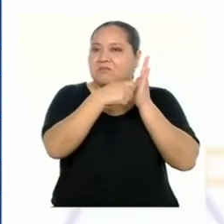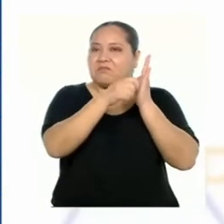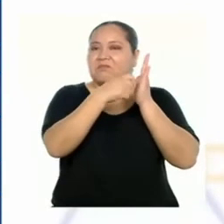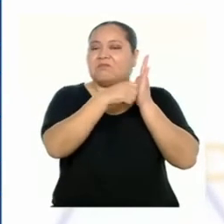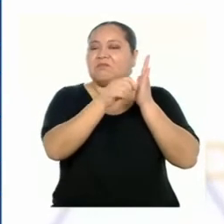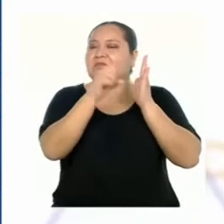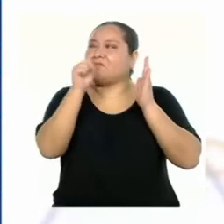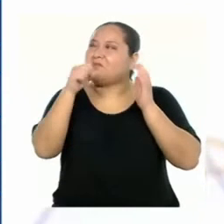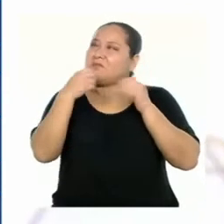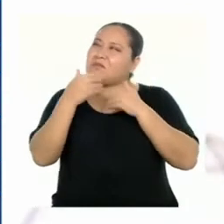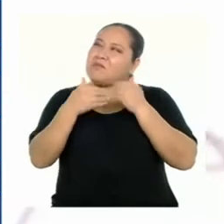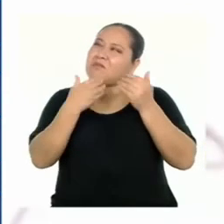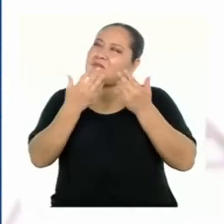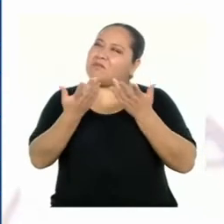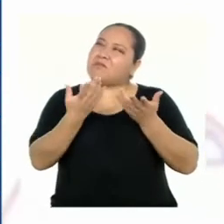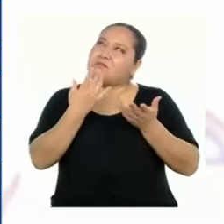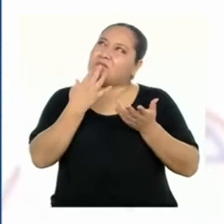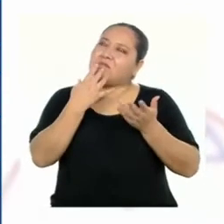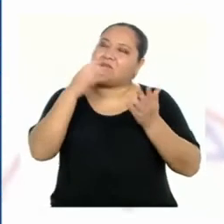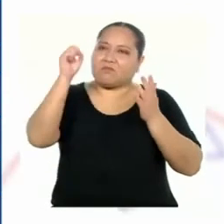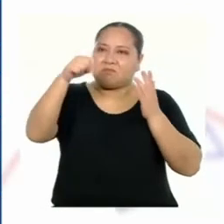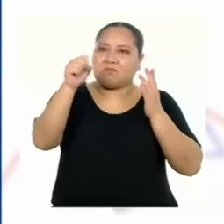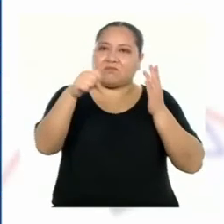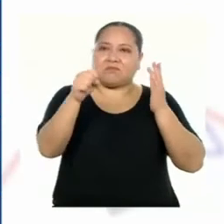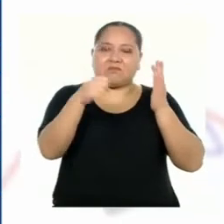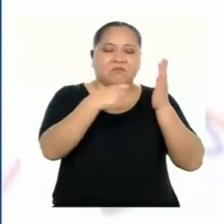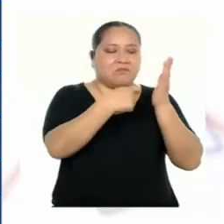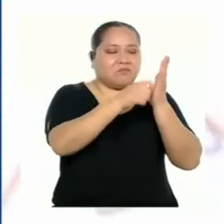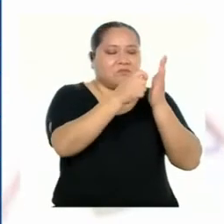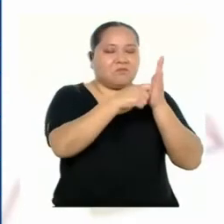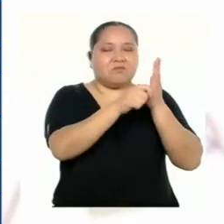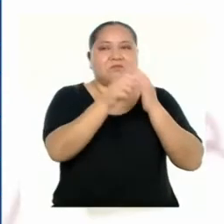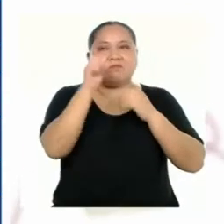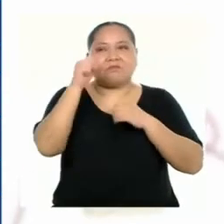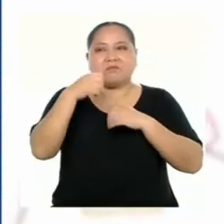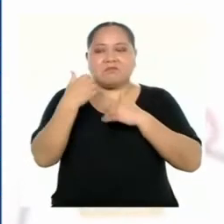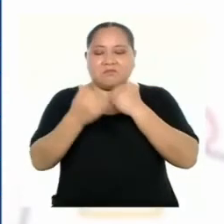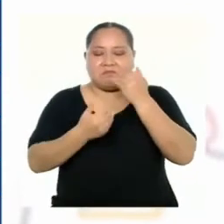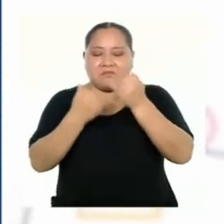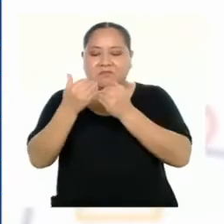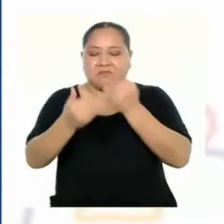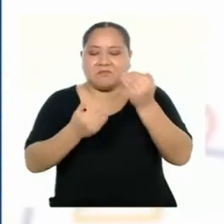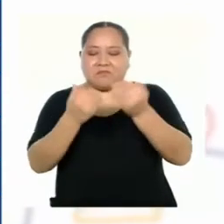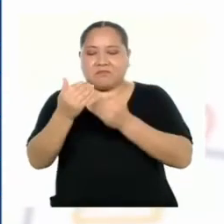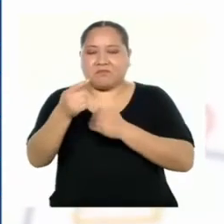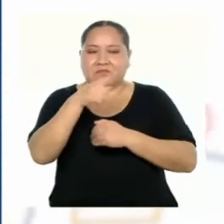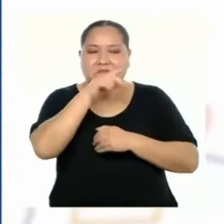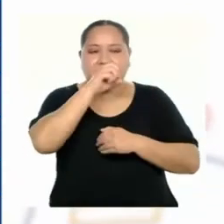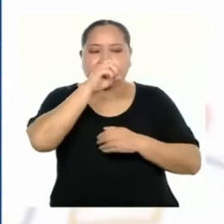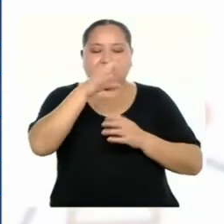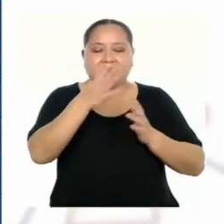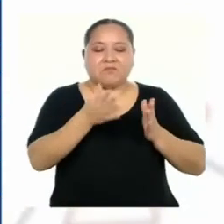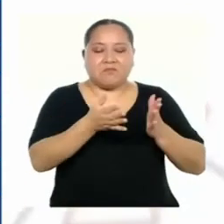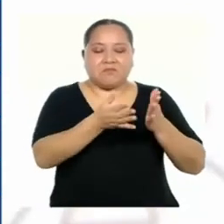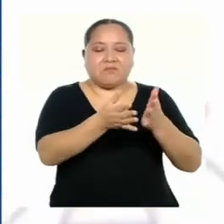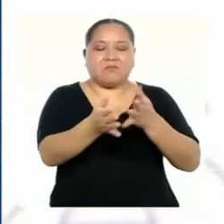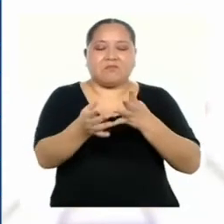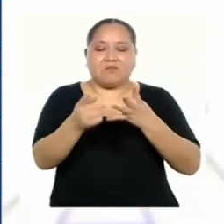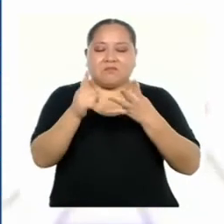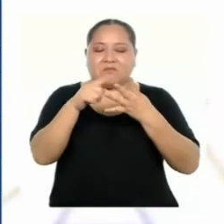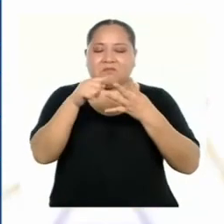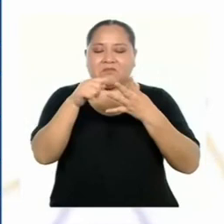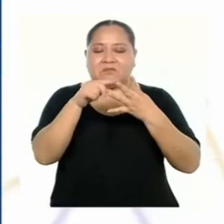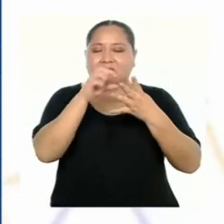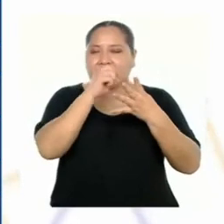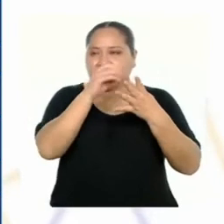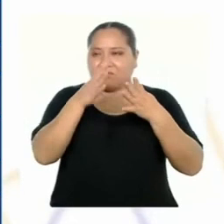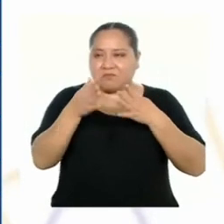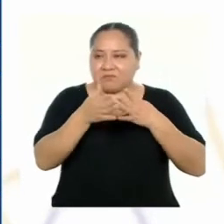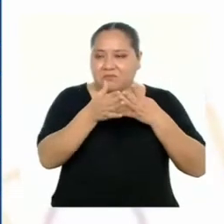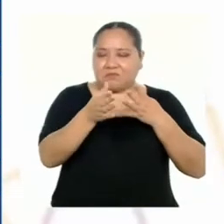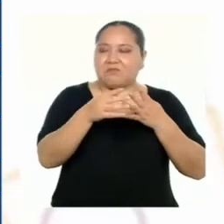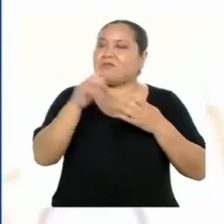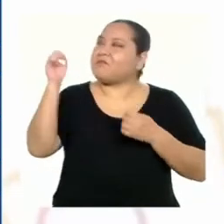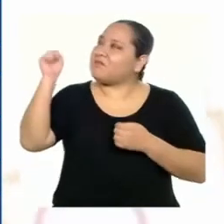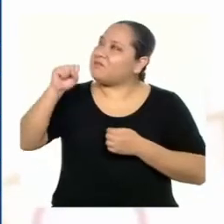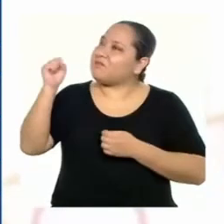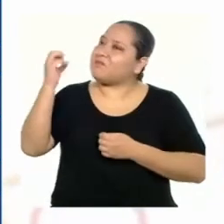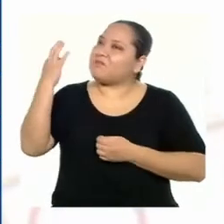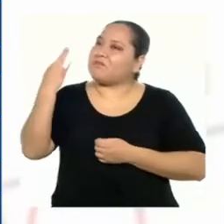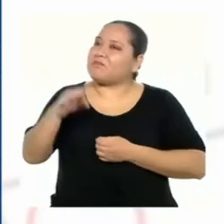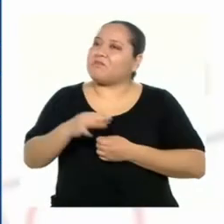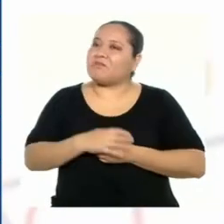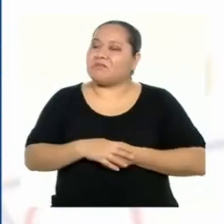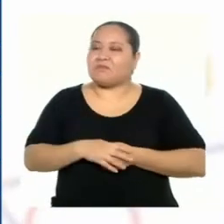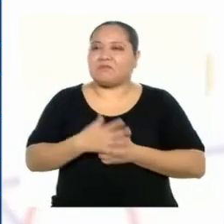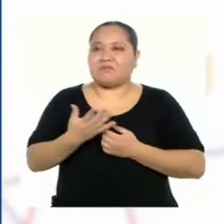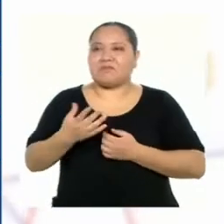planificados... Sí, Jonathan. Seguimos la ruta planteada en la fase anterior. Tiene